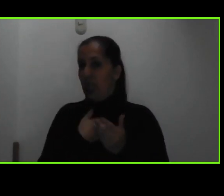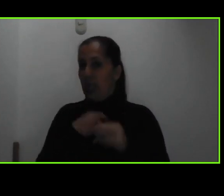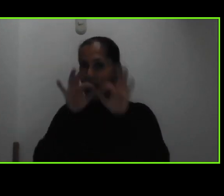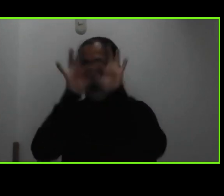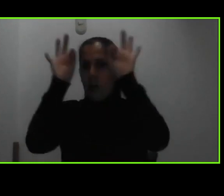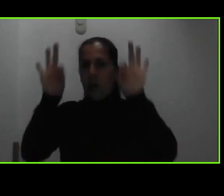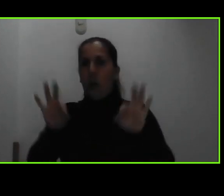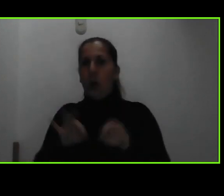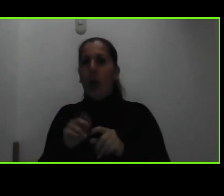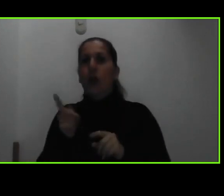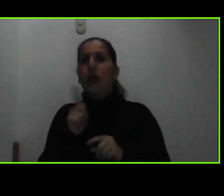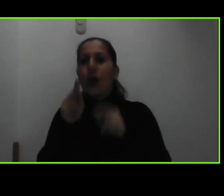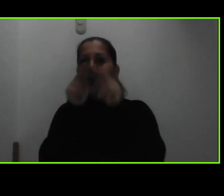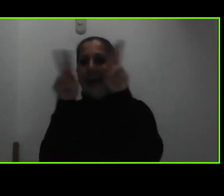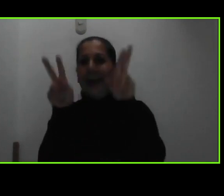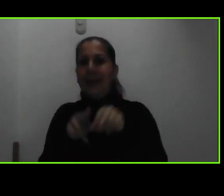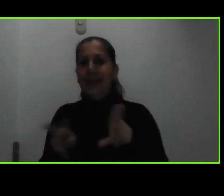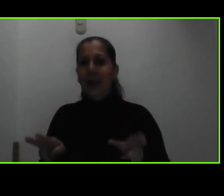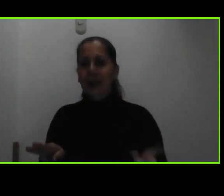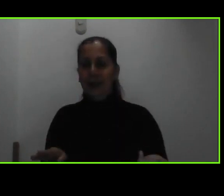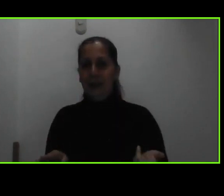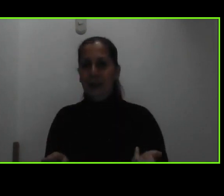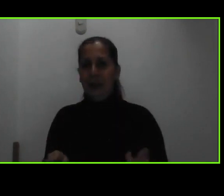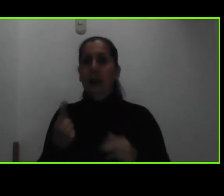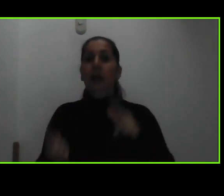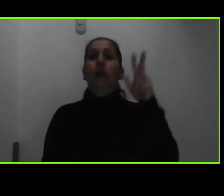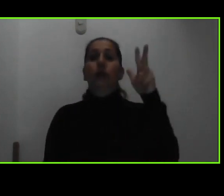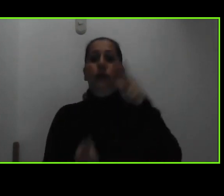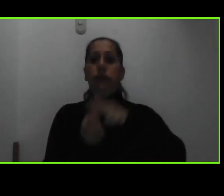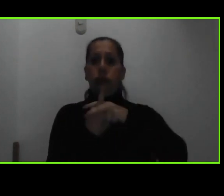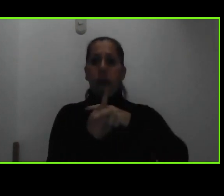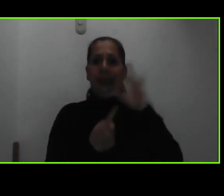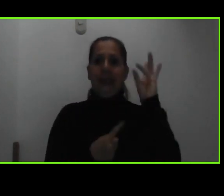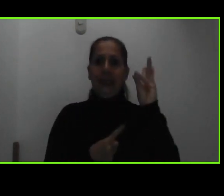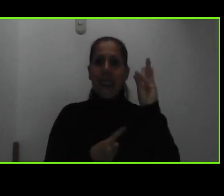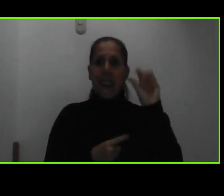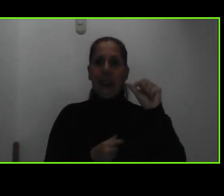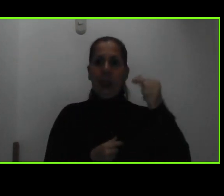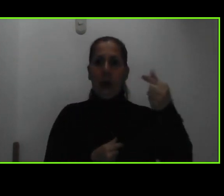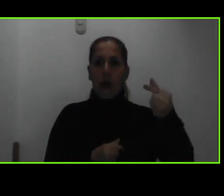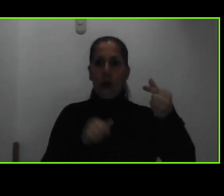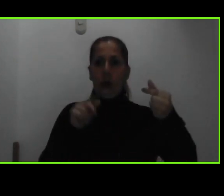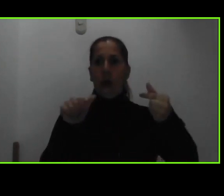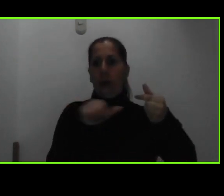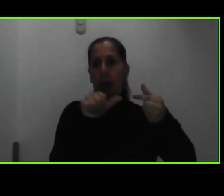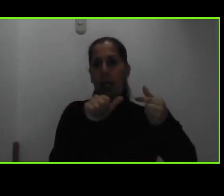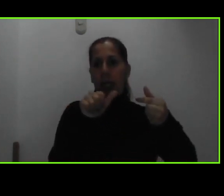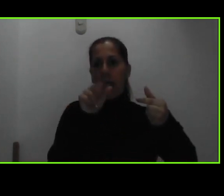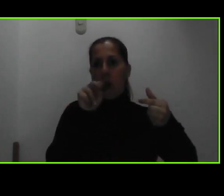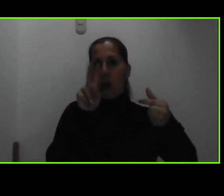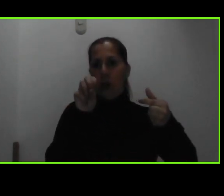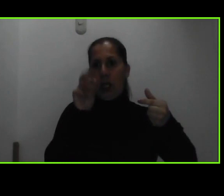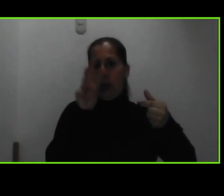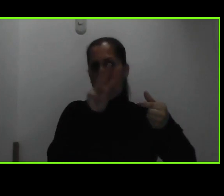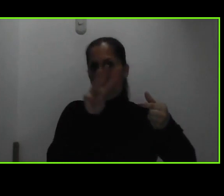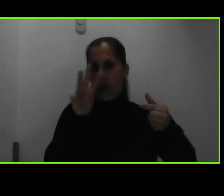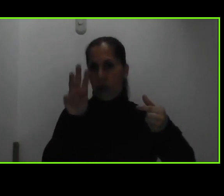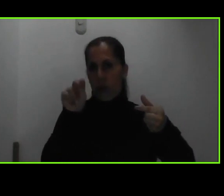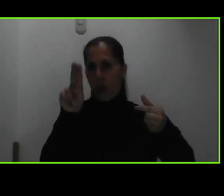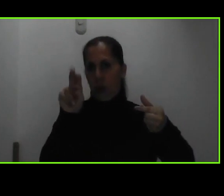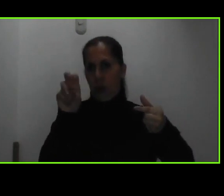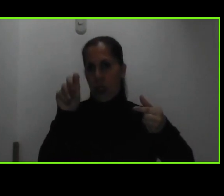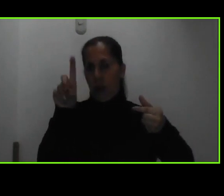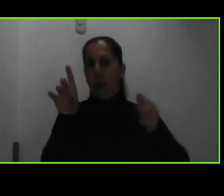en línea lo vamos a encontrar el 7 de agosto en la página de la UNED si ustedes hoy o en este